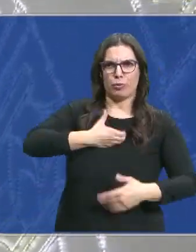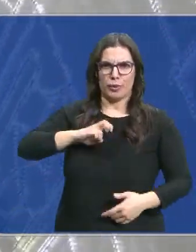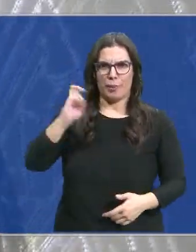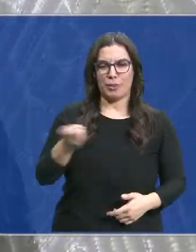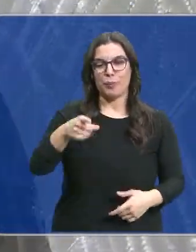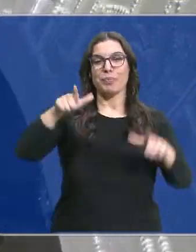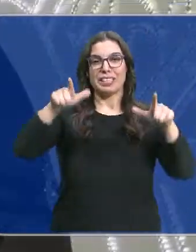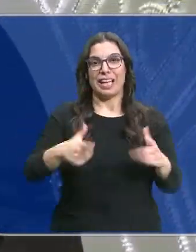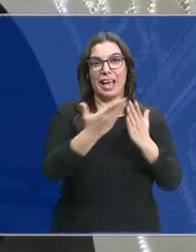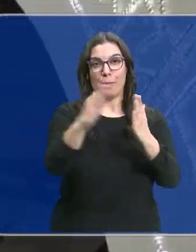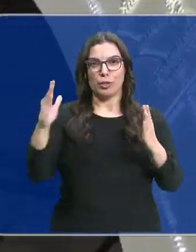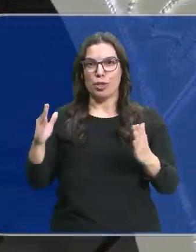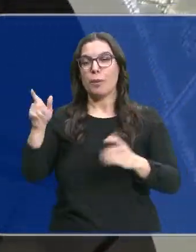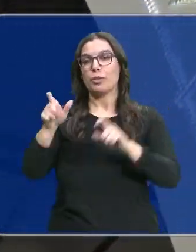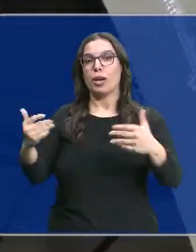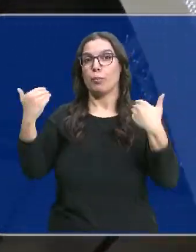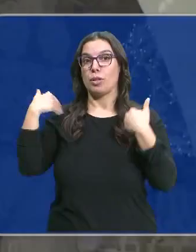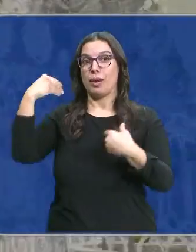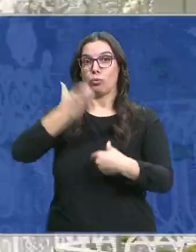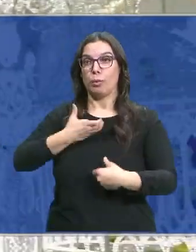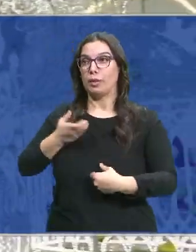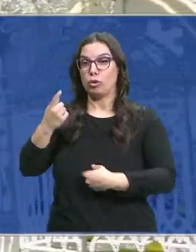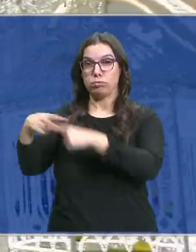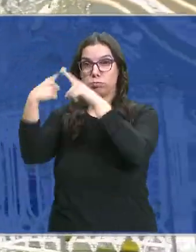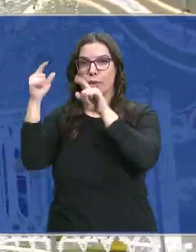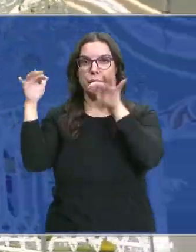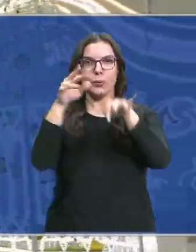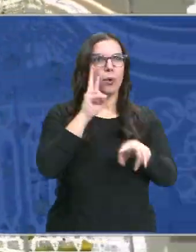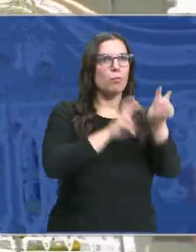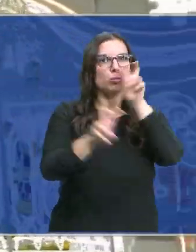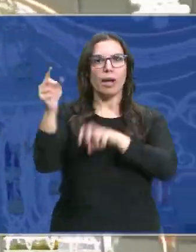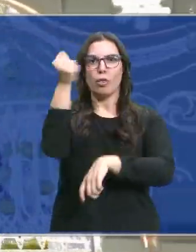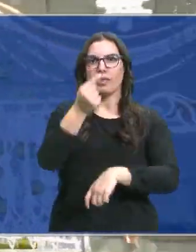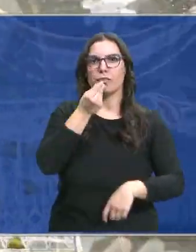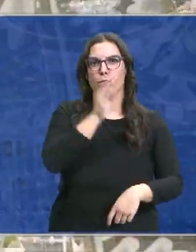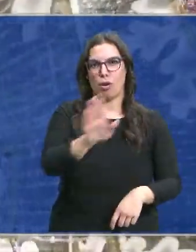exposiciones las visitan cada año responsables municipales en busca de los mejores diseños.